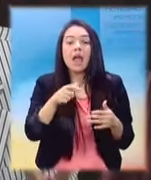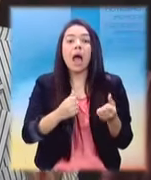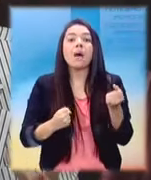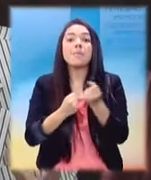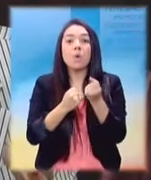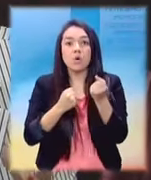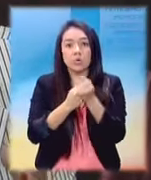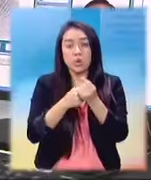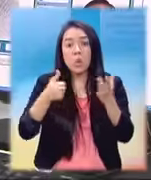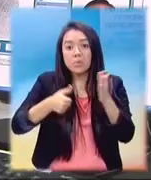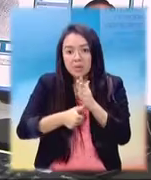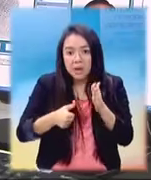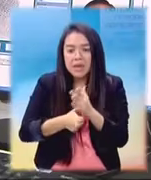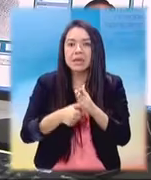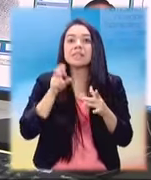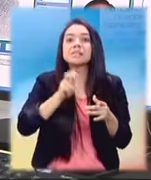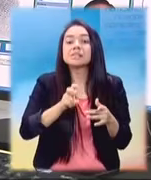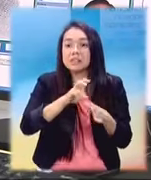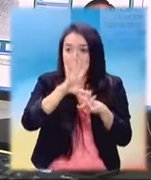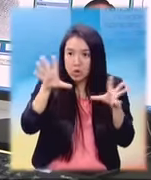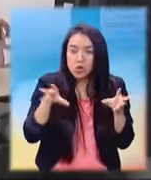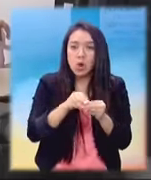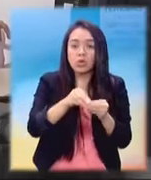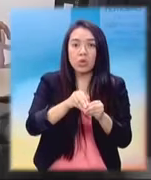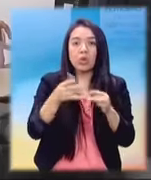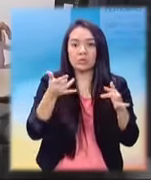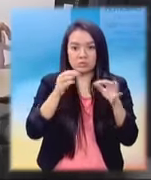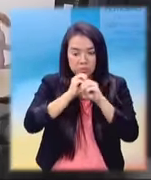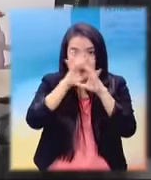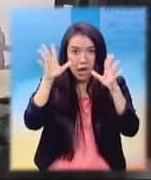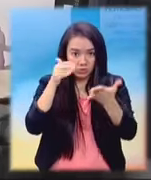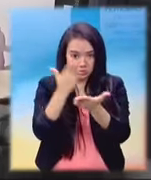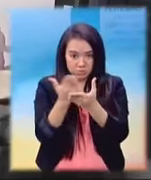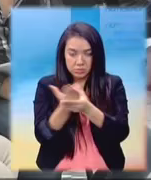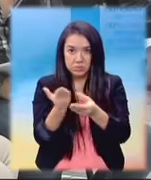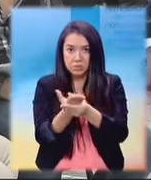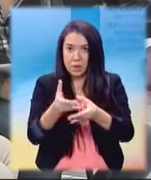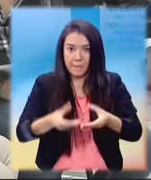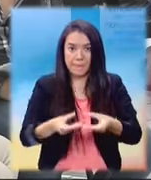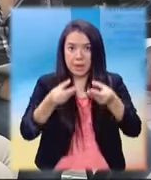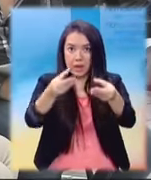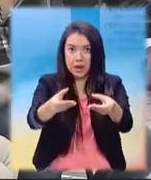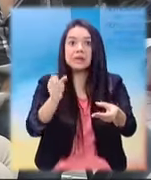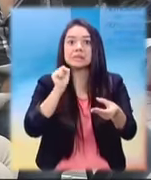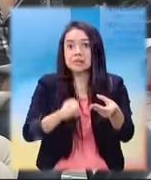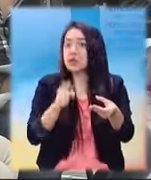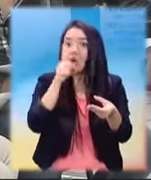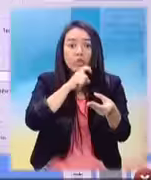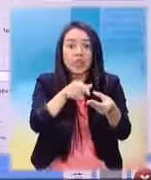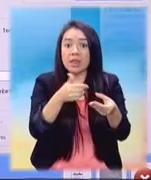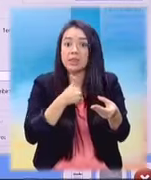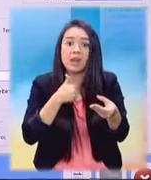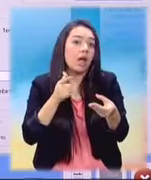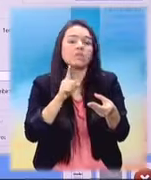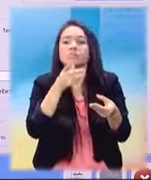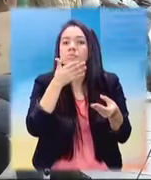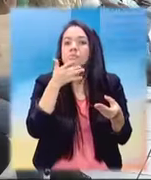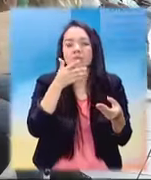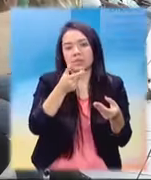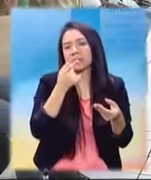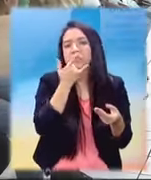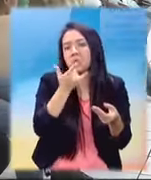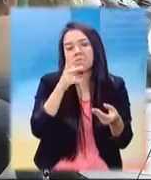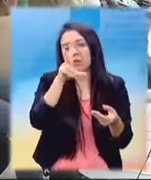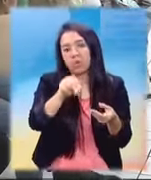requieran los guatemaltecos. Pero para esto las autoridades deben hacer una reforma al reglamento de la ley de migración ante el bloqueo de la cédula de